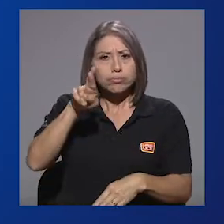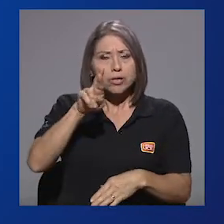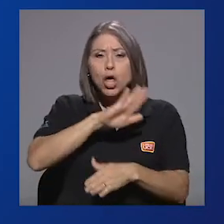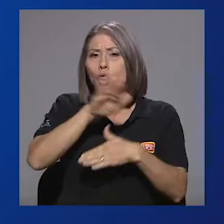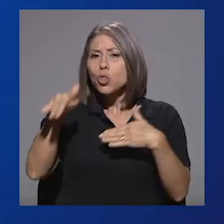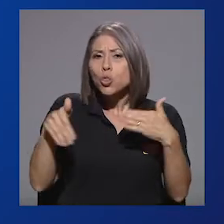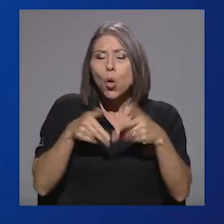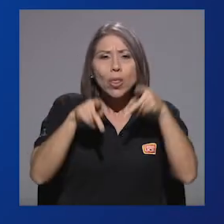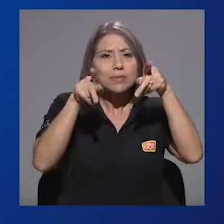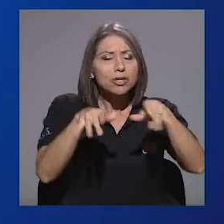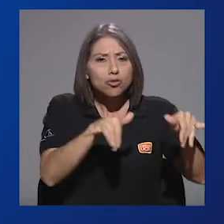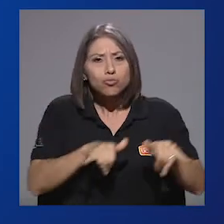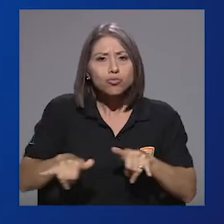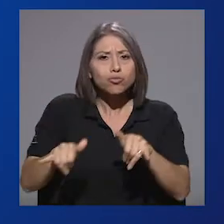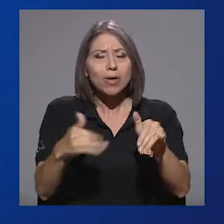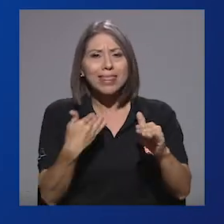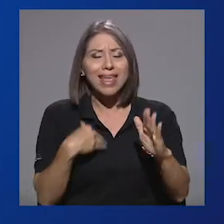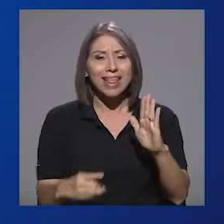toda persona tiene el derecho